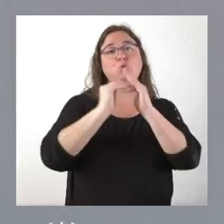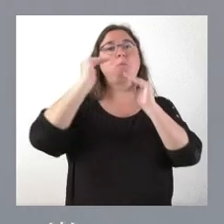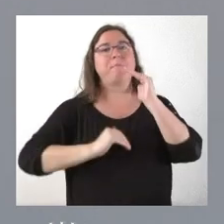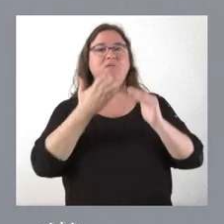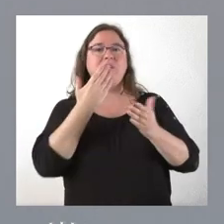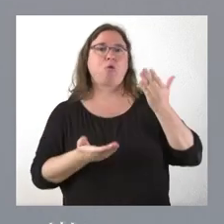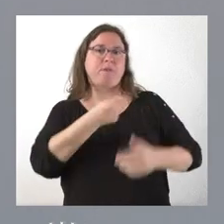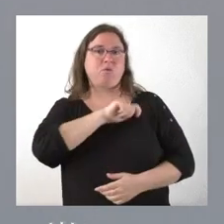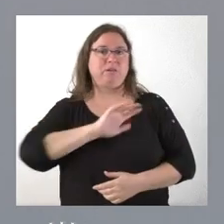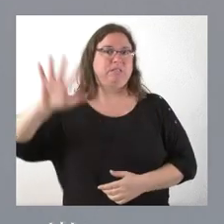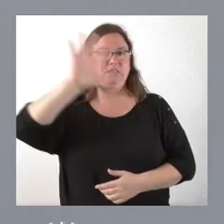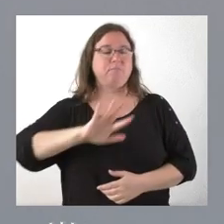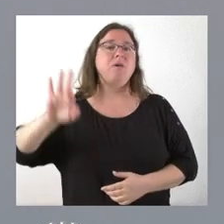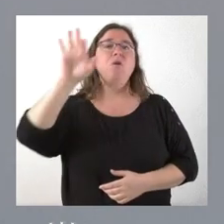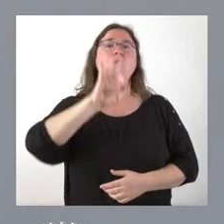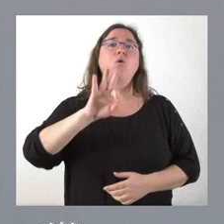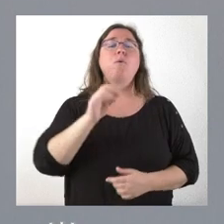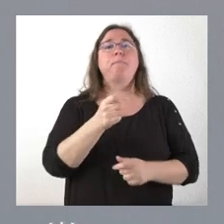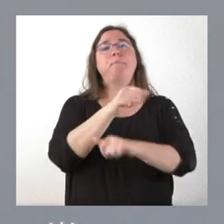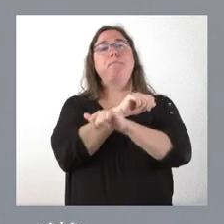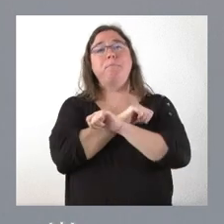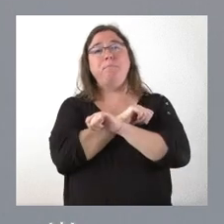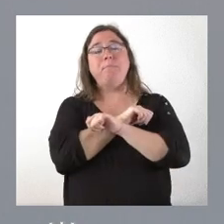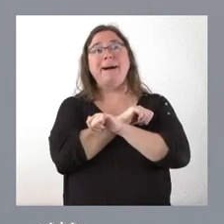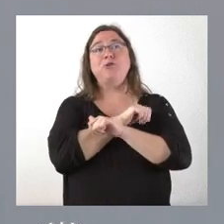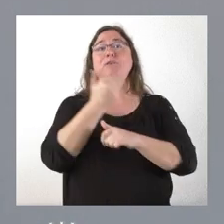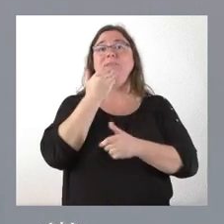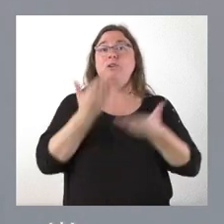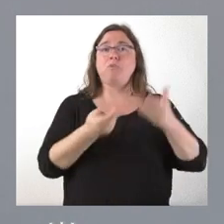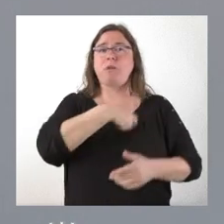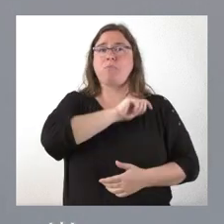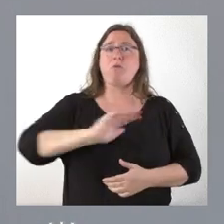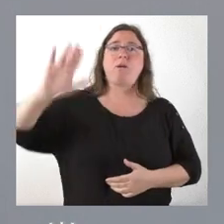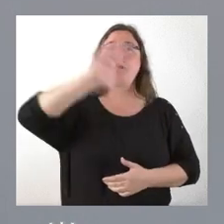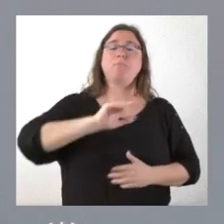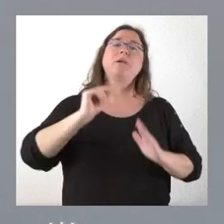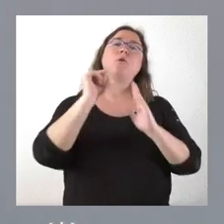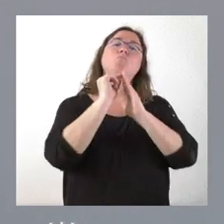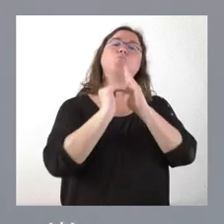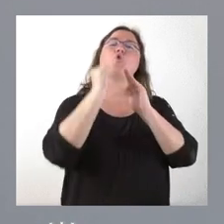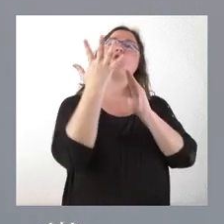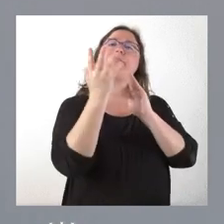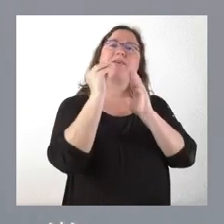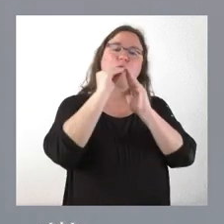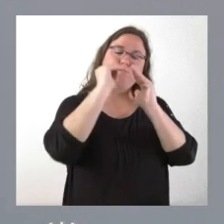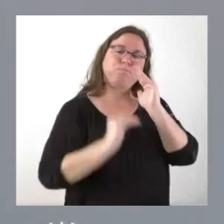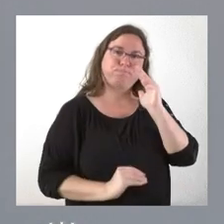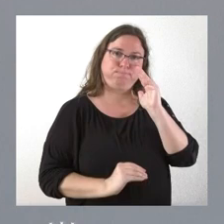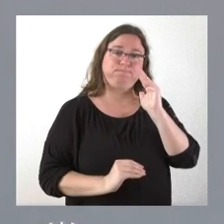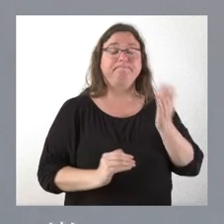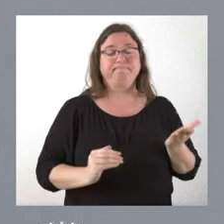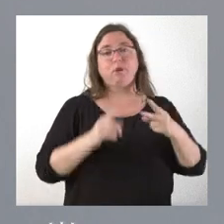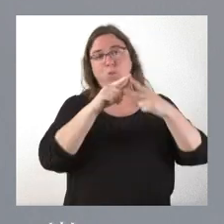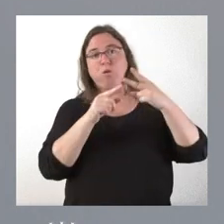o que nuestro nivel de desempleo haya bajado cinco veces más que el conjunto de España. Y estos son dos asuntos que queríamos